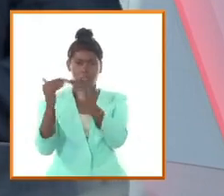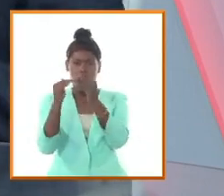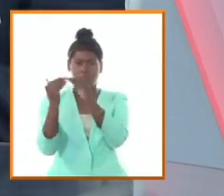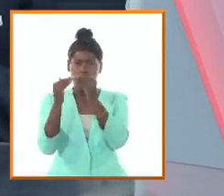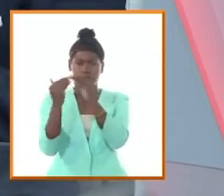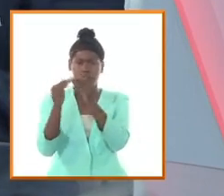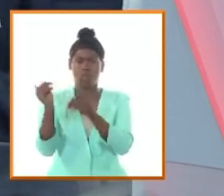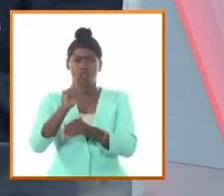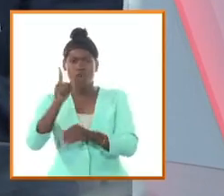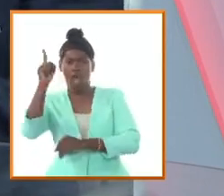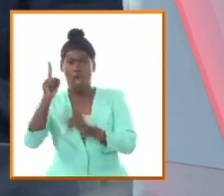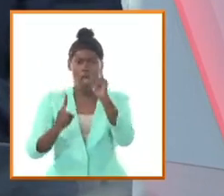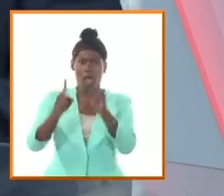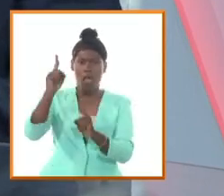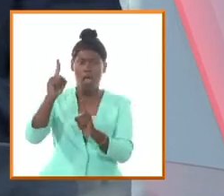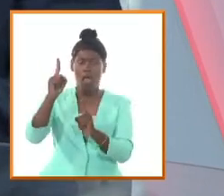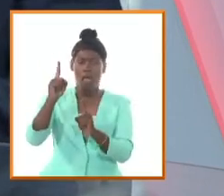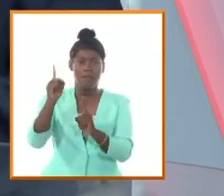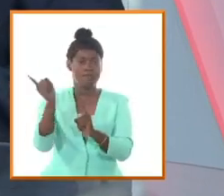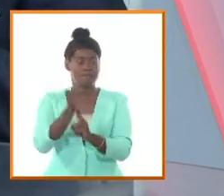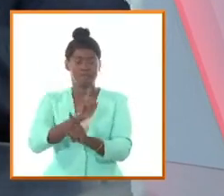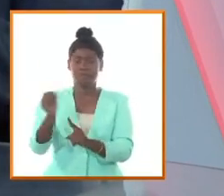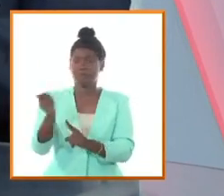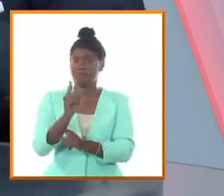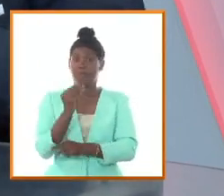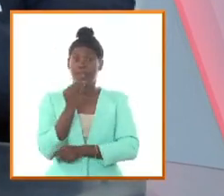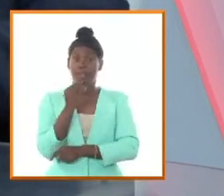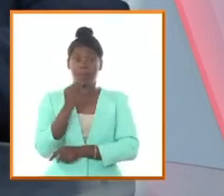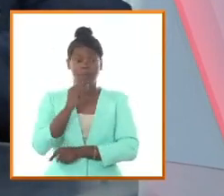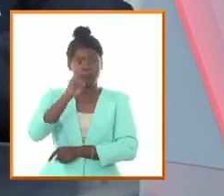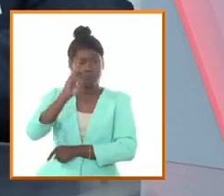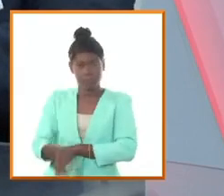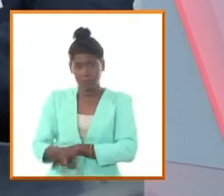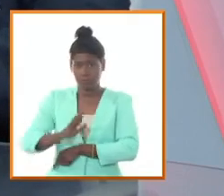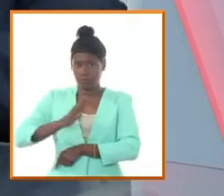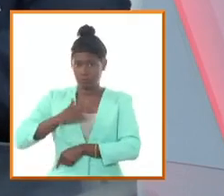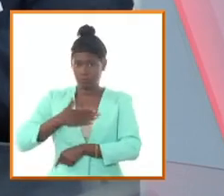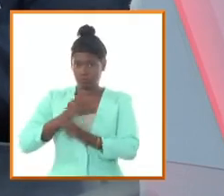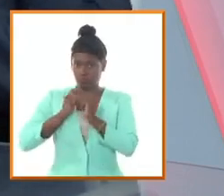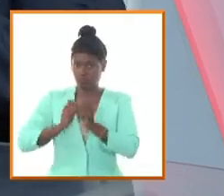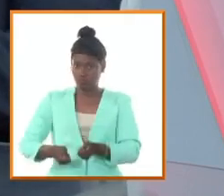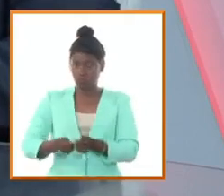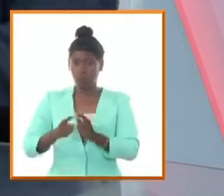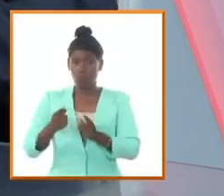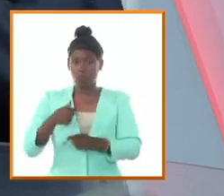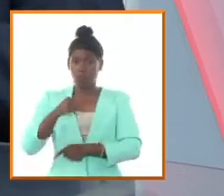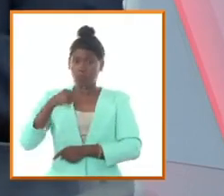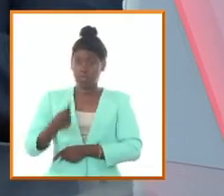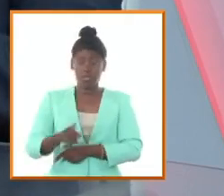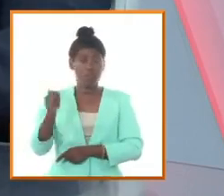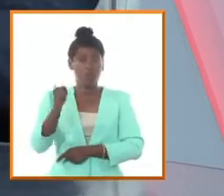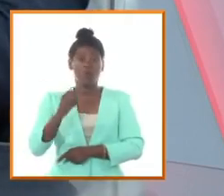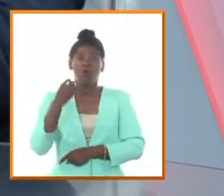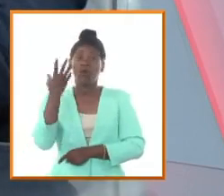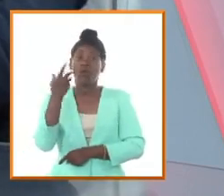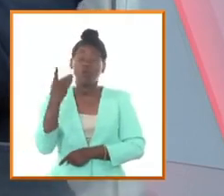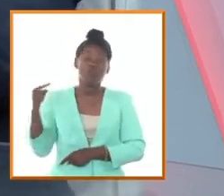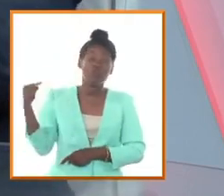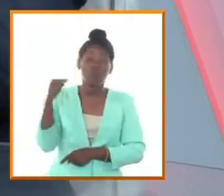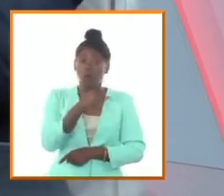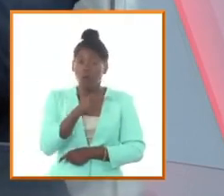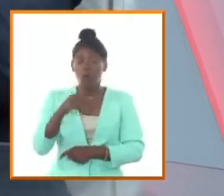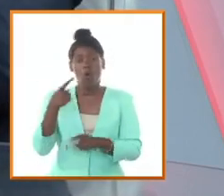sobre heráldica y decía Lorda no el triángulo no puede ser rojo porque las leyes heráldicas dicen que no tiene que ser azul